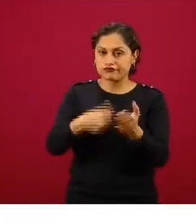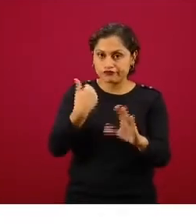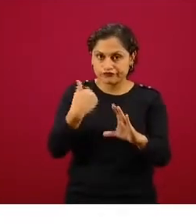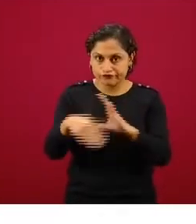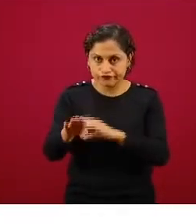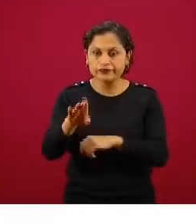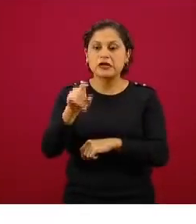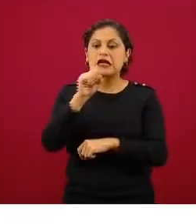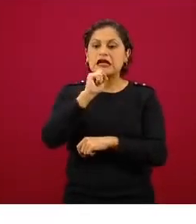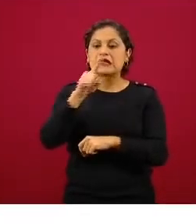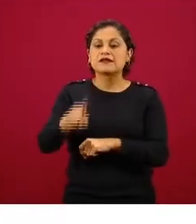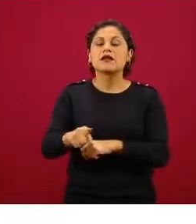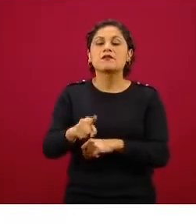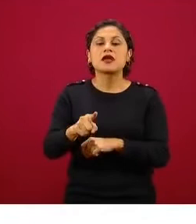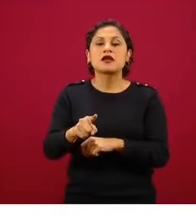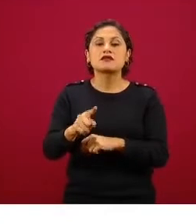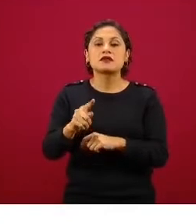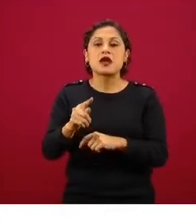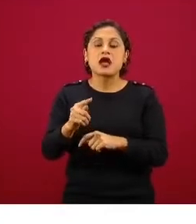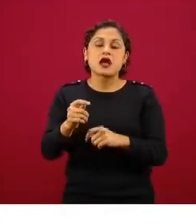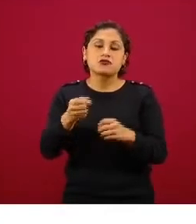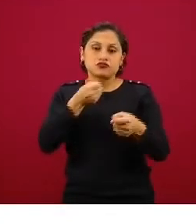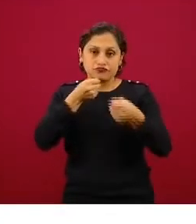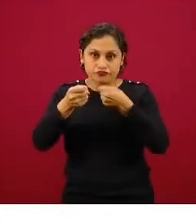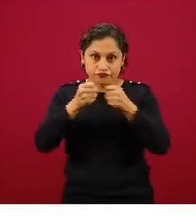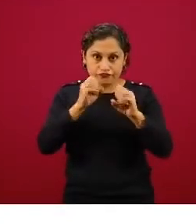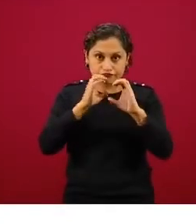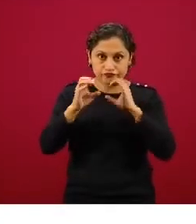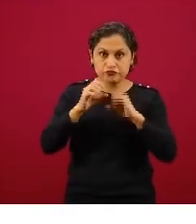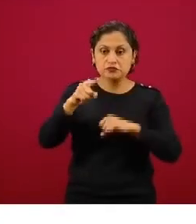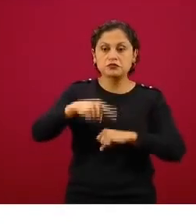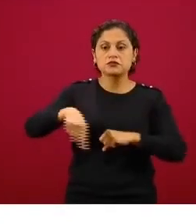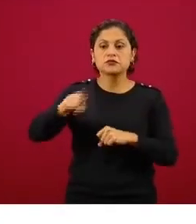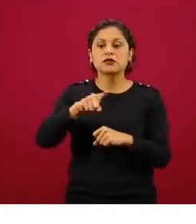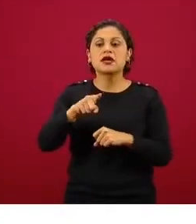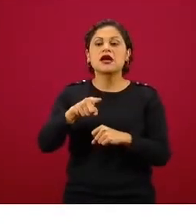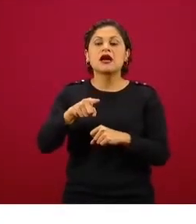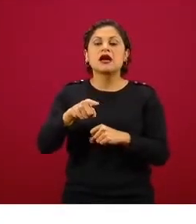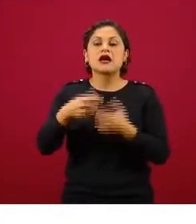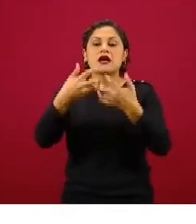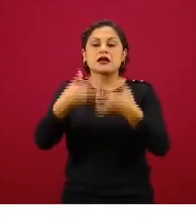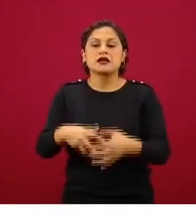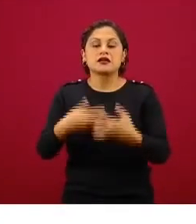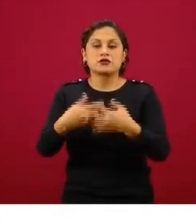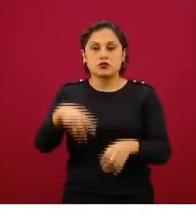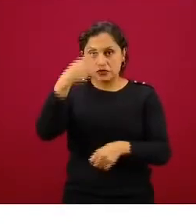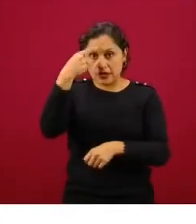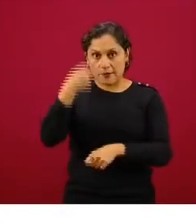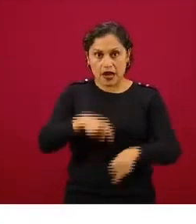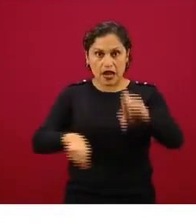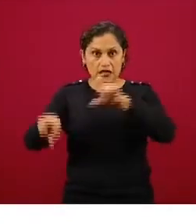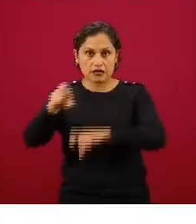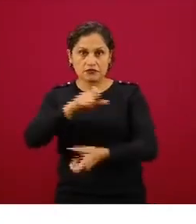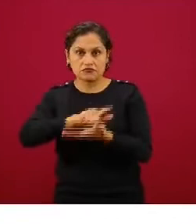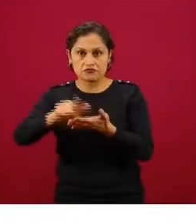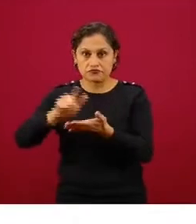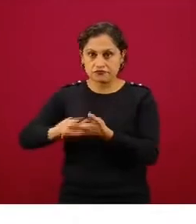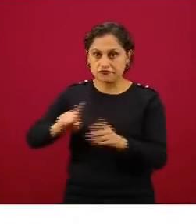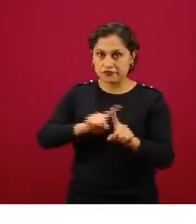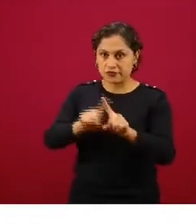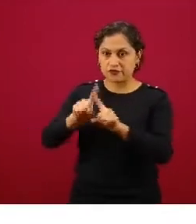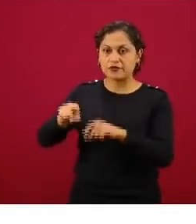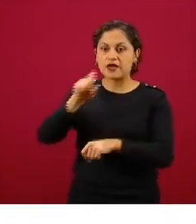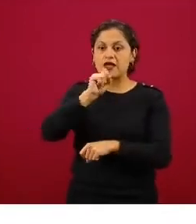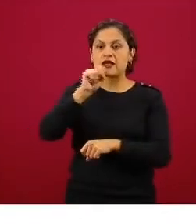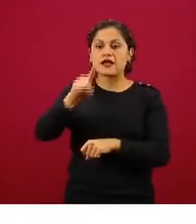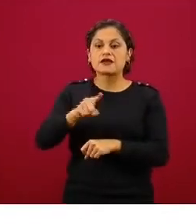telecomunicaciones, los servicios funerarios, la industria química y de productos de limpieza, los proveedores de